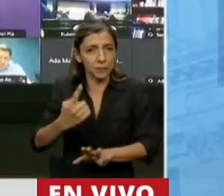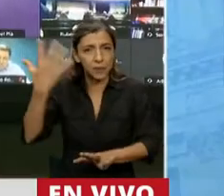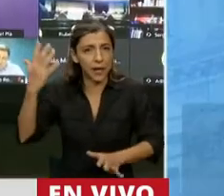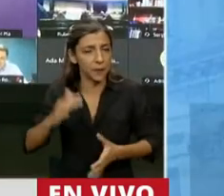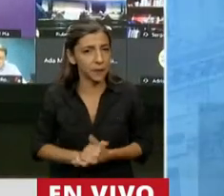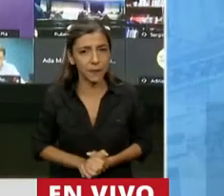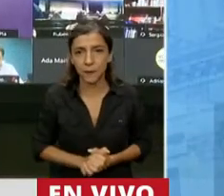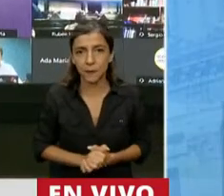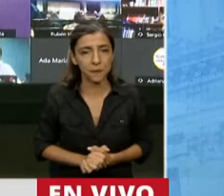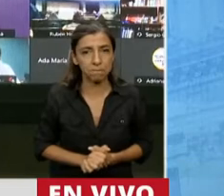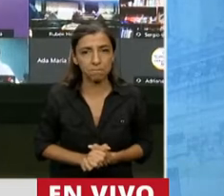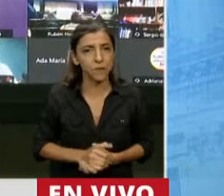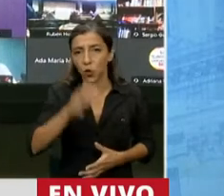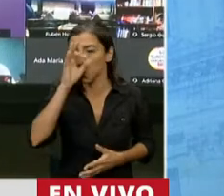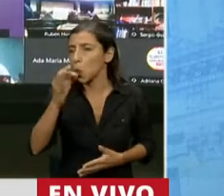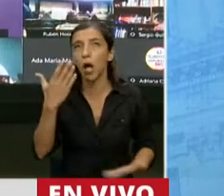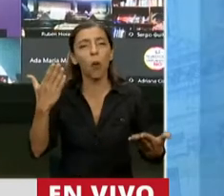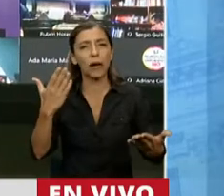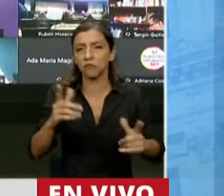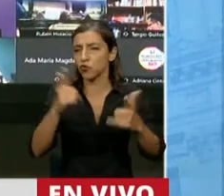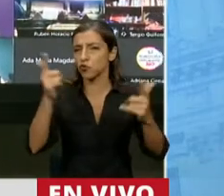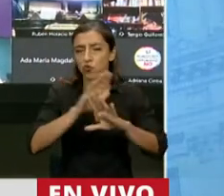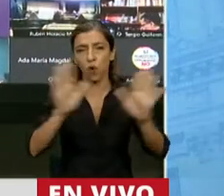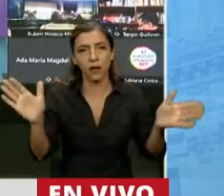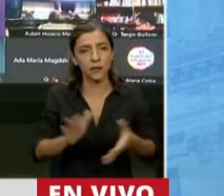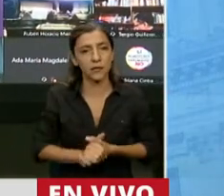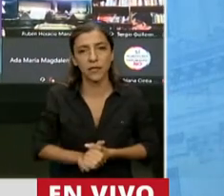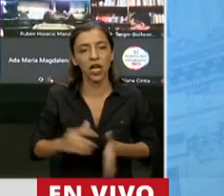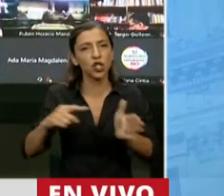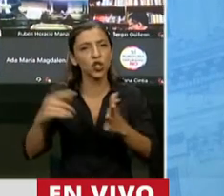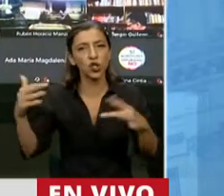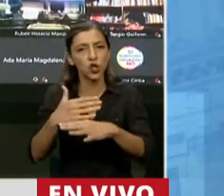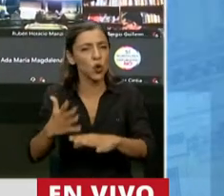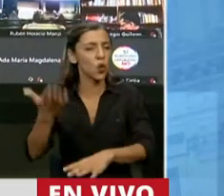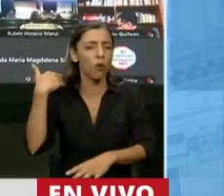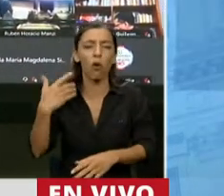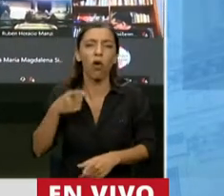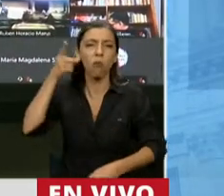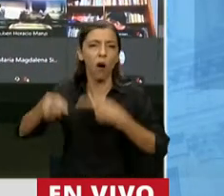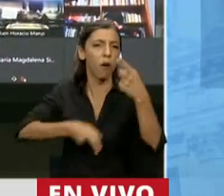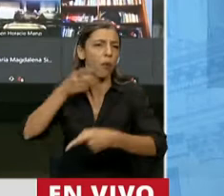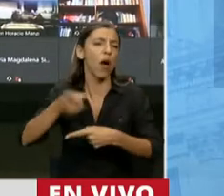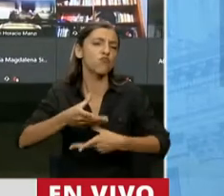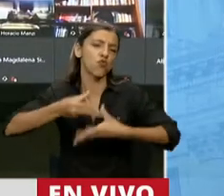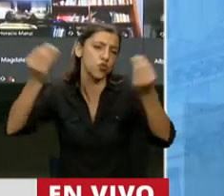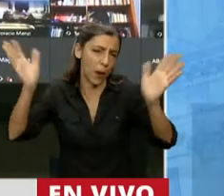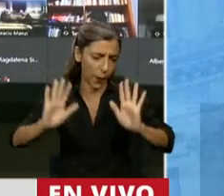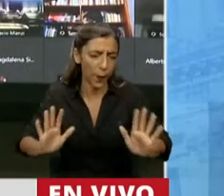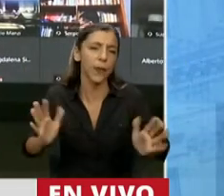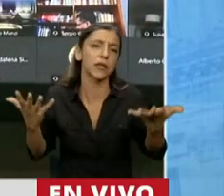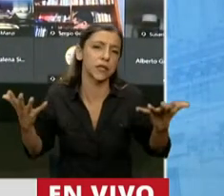a una provincia. La ciudad de Buenos Aires ha estado bajo ataque en muchos momentos de su historia.